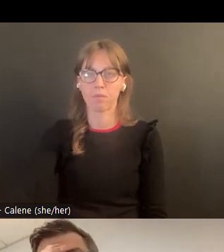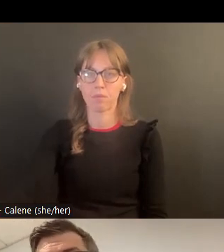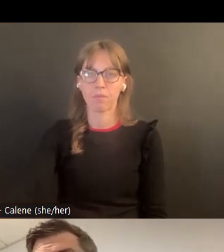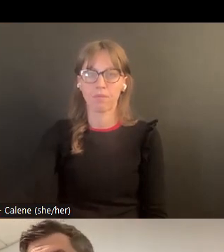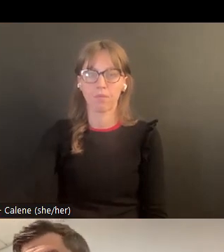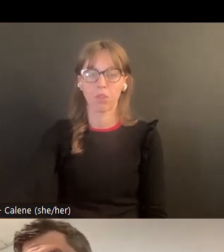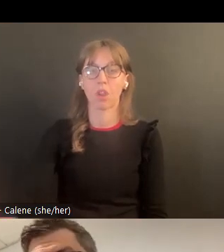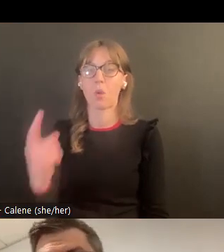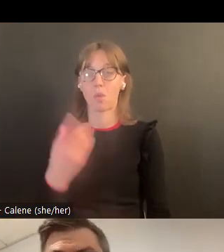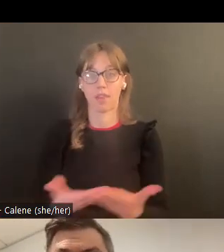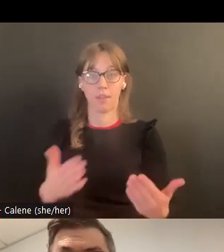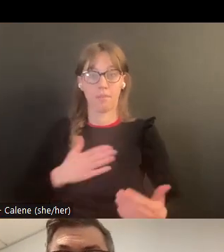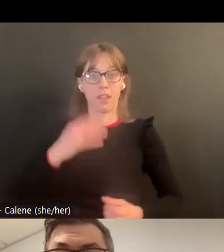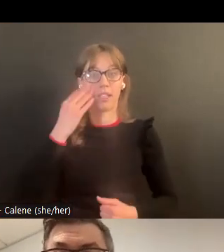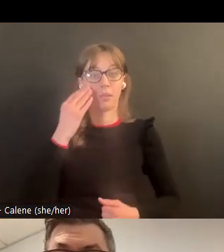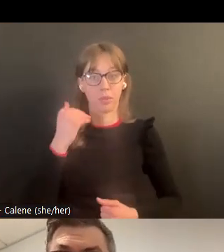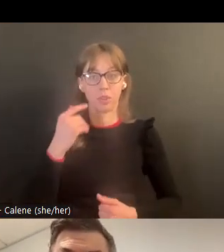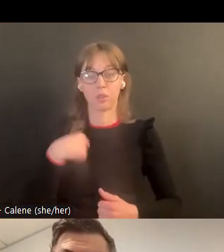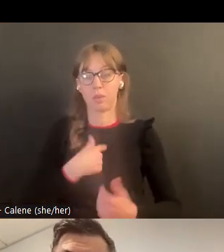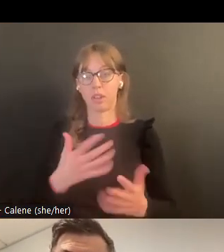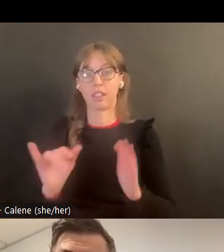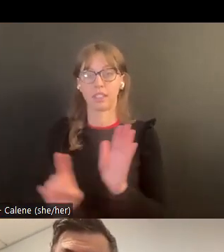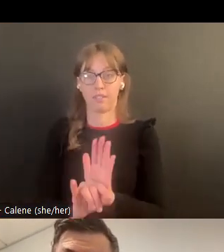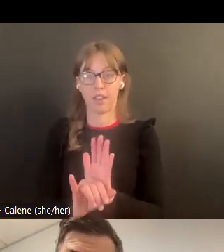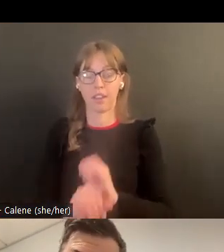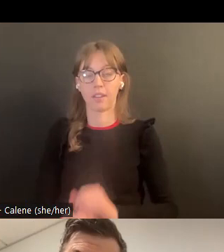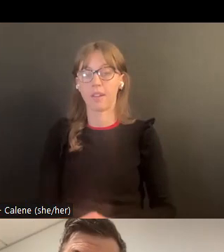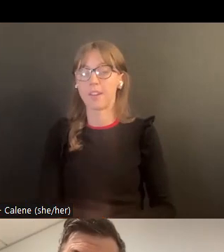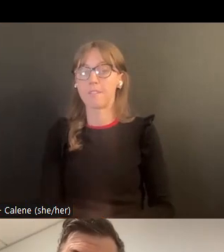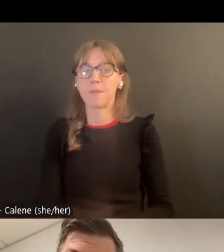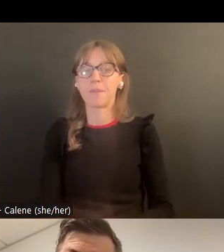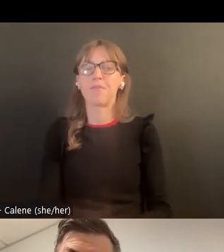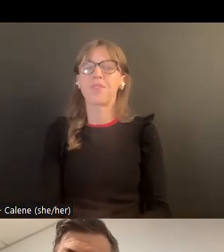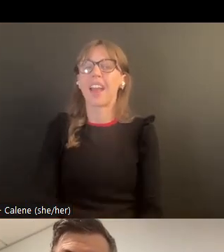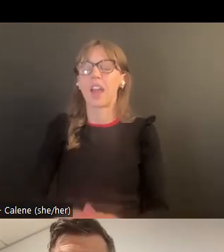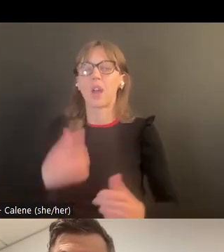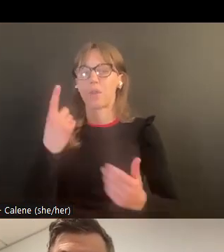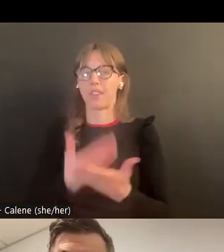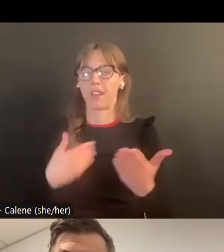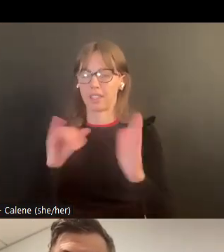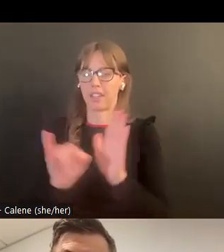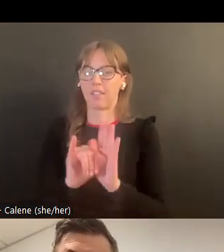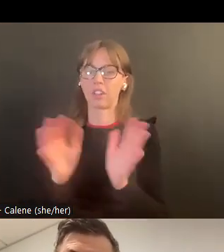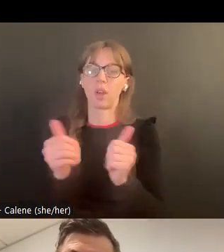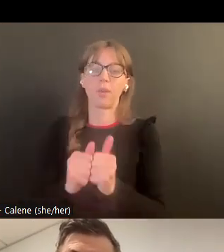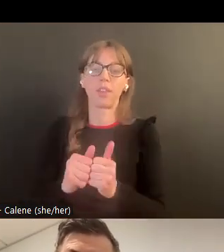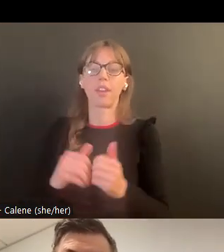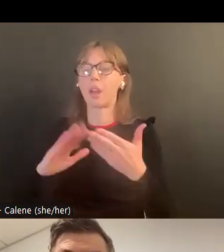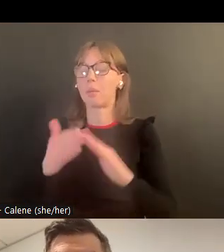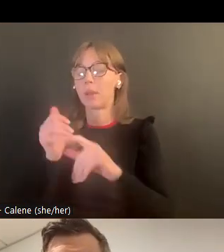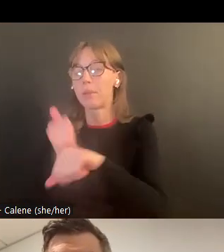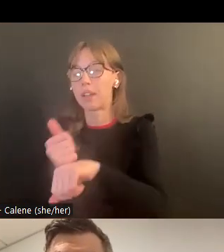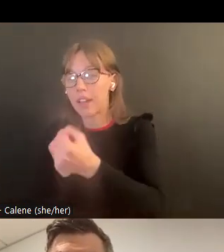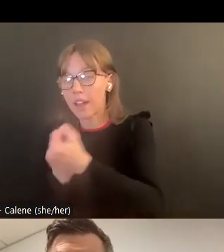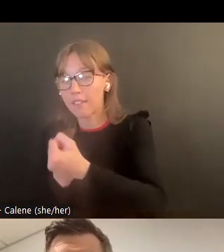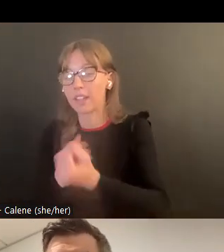una cosa que por lo menos en mi experiencia que identifiqué he hablado con diferentes grupos